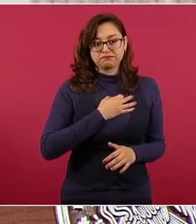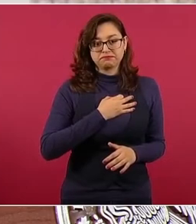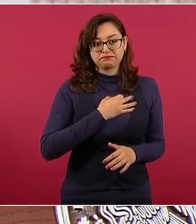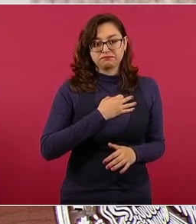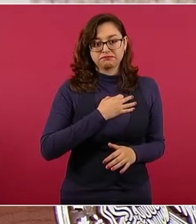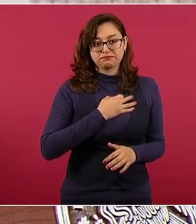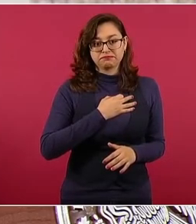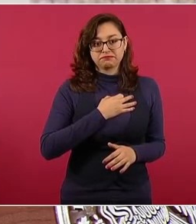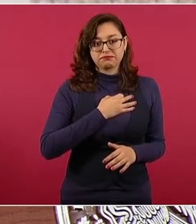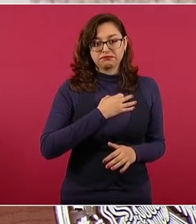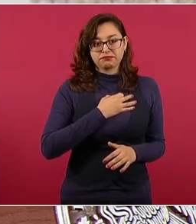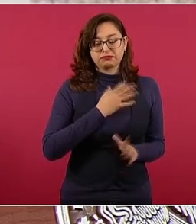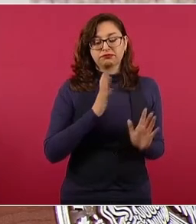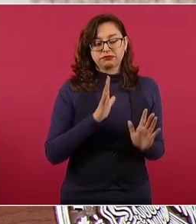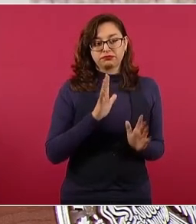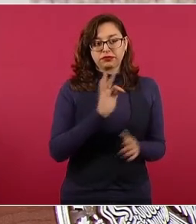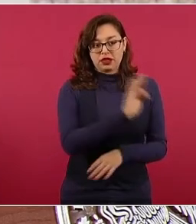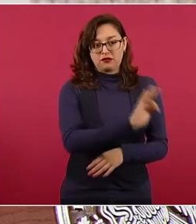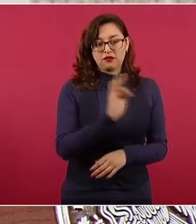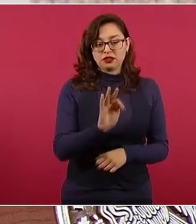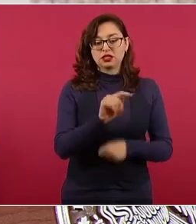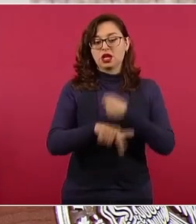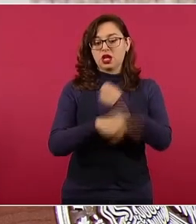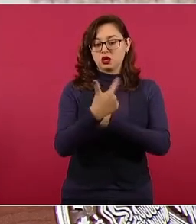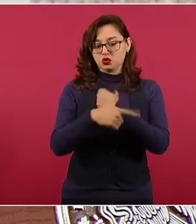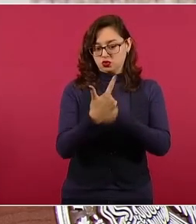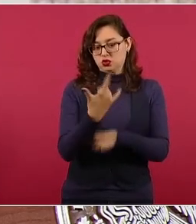el día 12. ¿A qué hora?